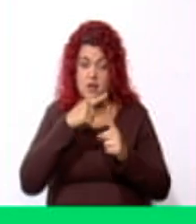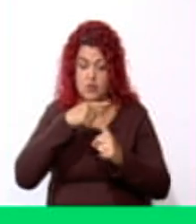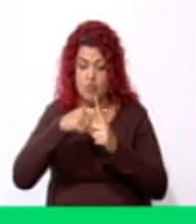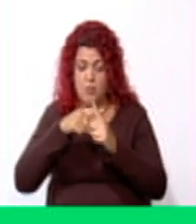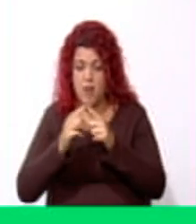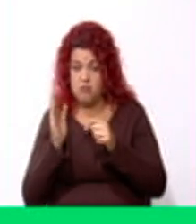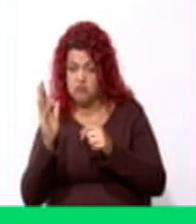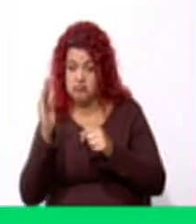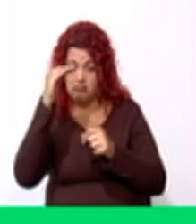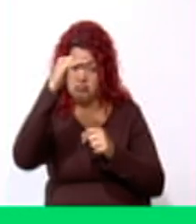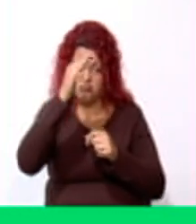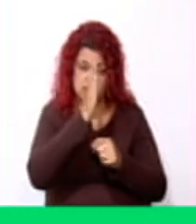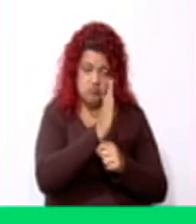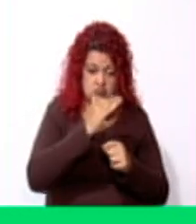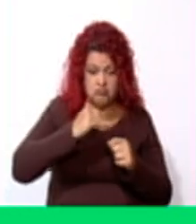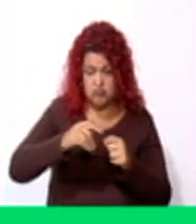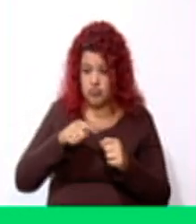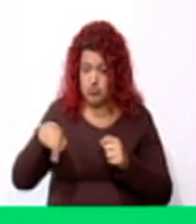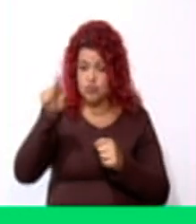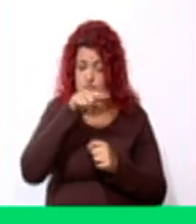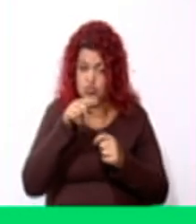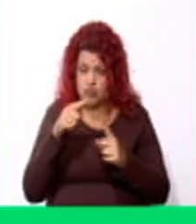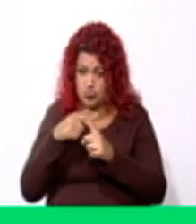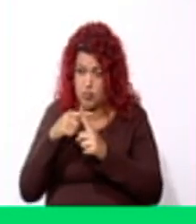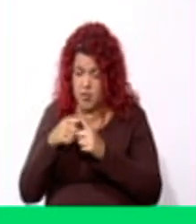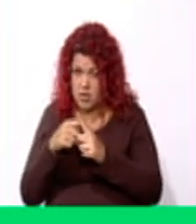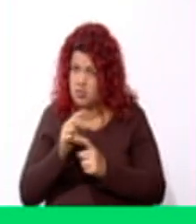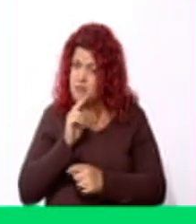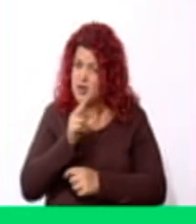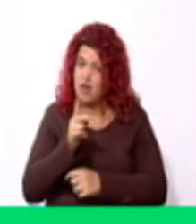lados? ¿Verdadero o falso?